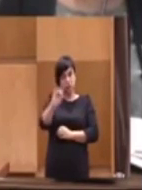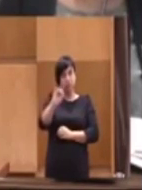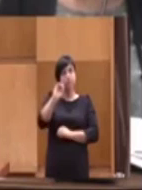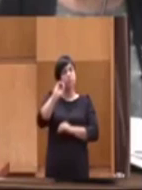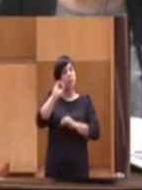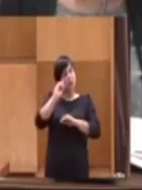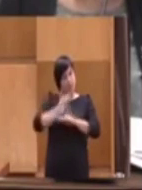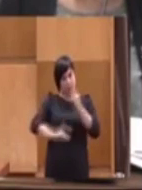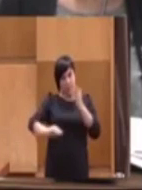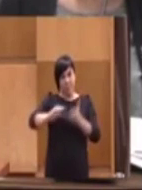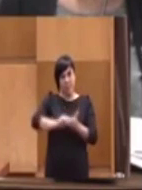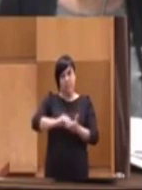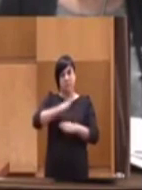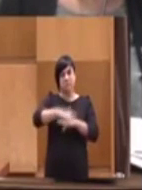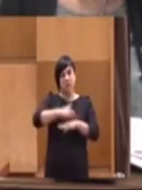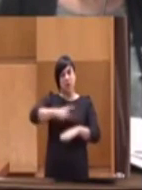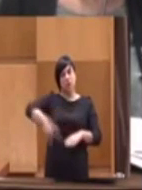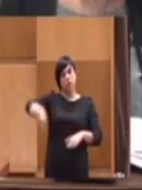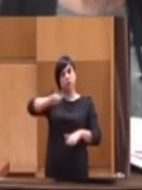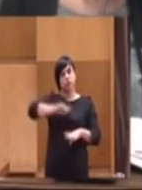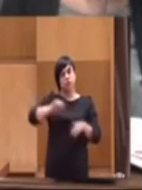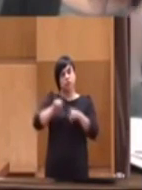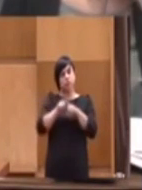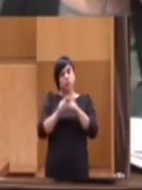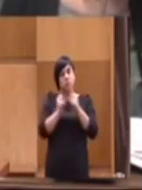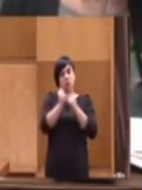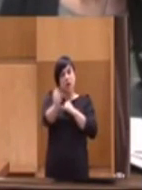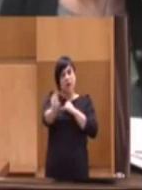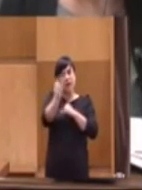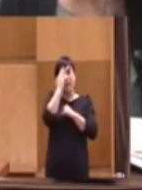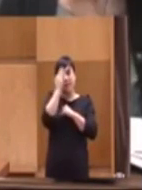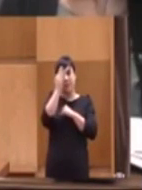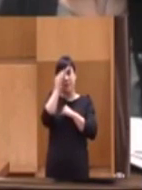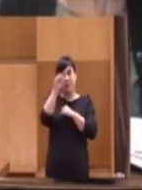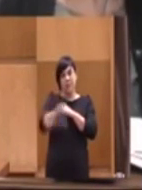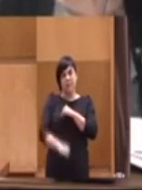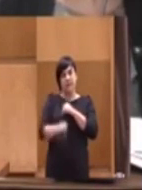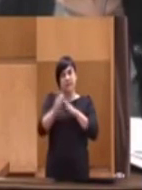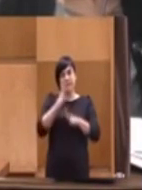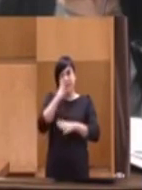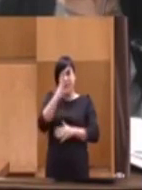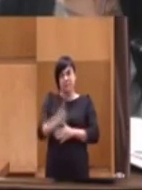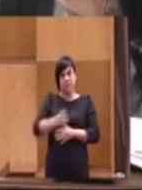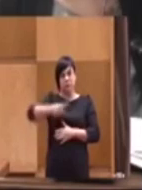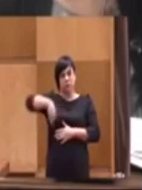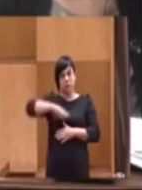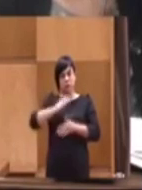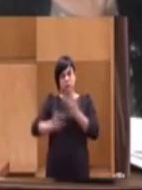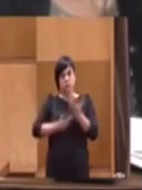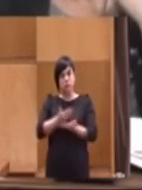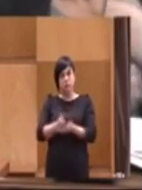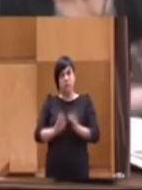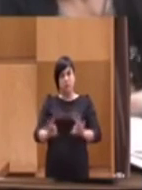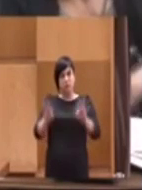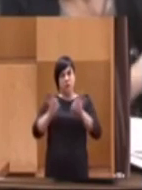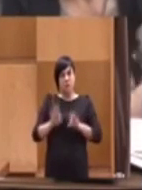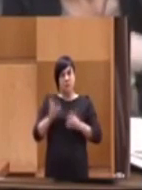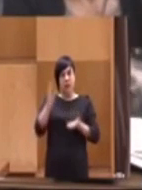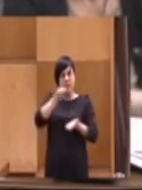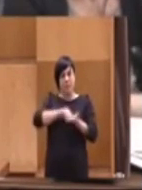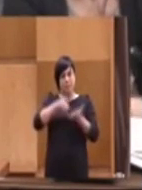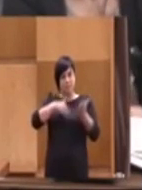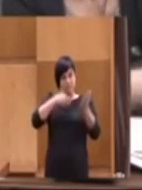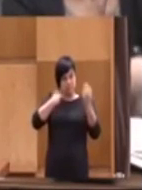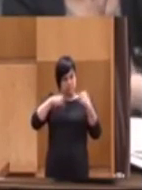Es más, para nosotros va a ser el eje fundamental de esta legislatura, y así lo hemos pedido. Y, además, en el seno del pacto de